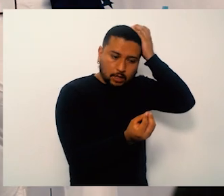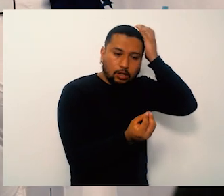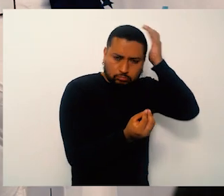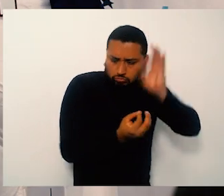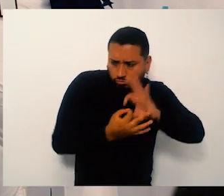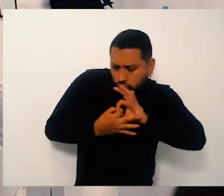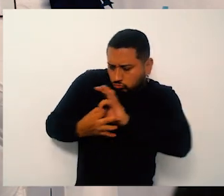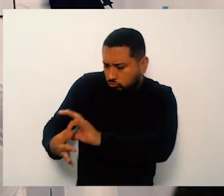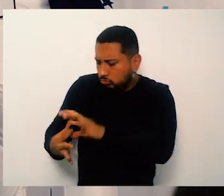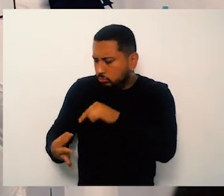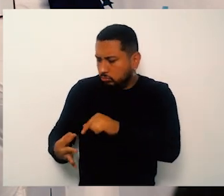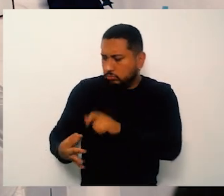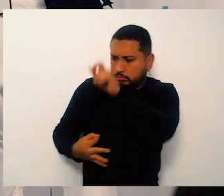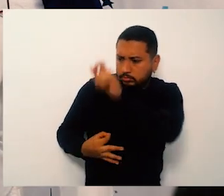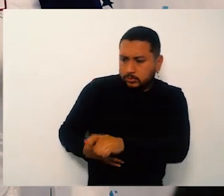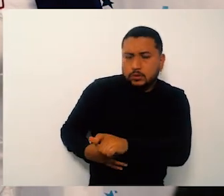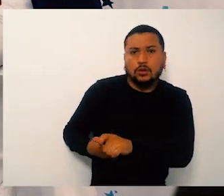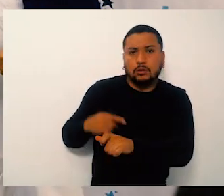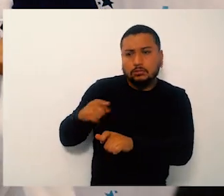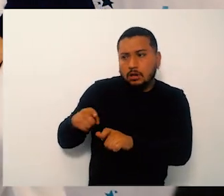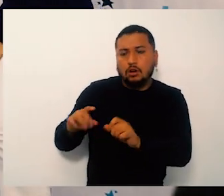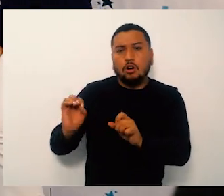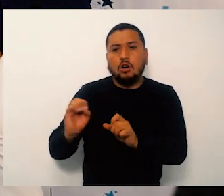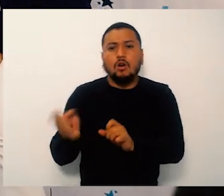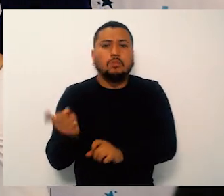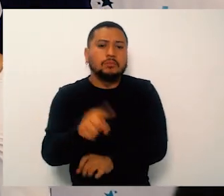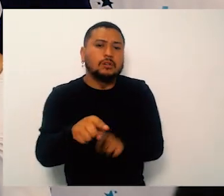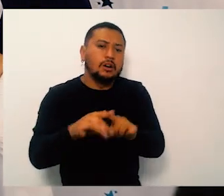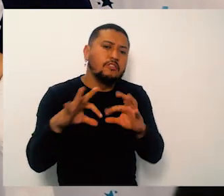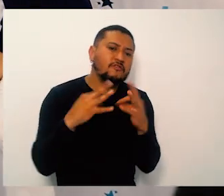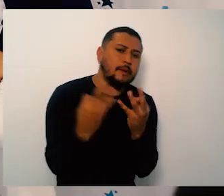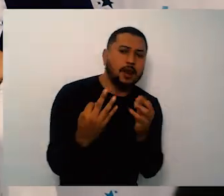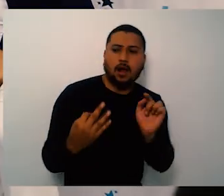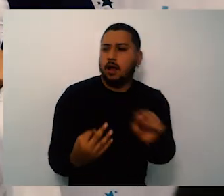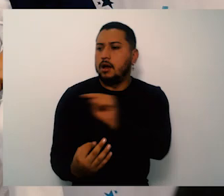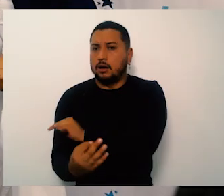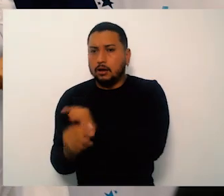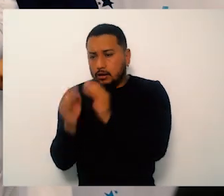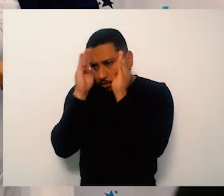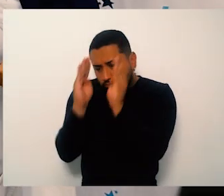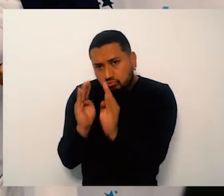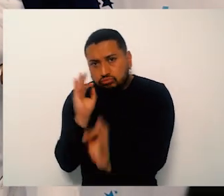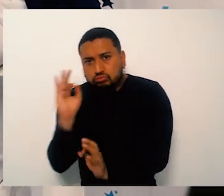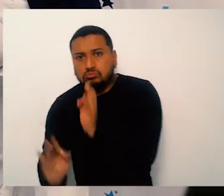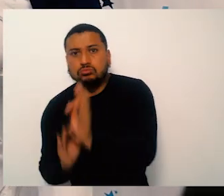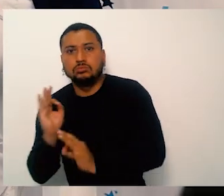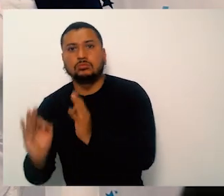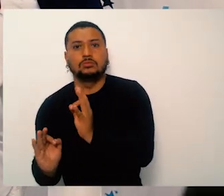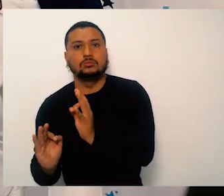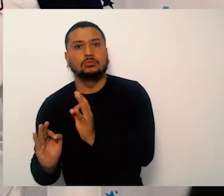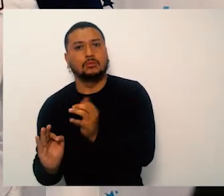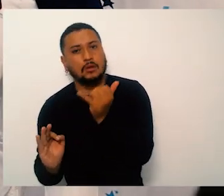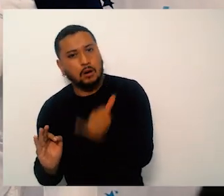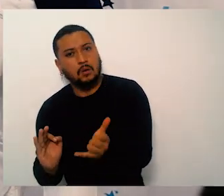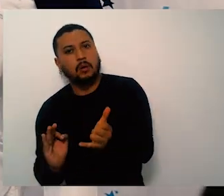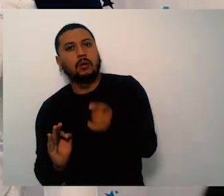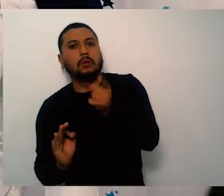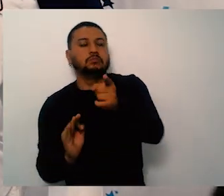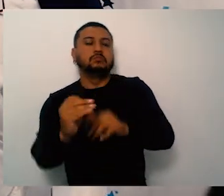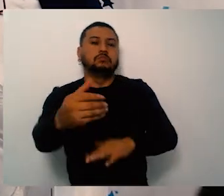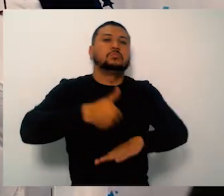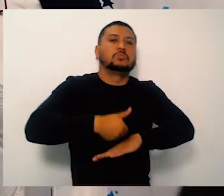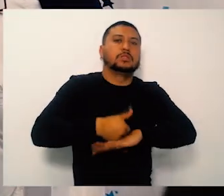teniendo muchas oportunidades de mejora en este aspecto. Importantísimo y un saludo y un abrazo fraternal a todo el equipo de